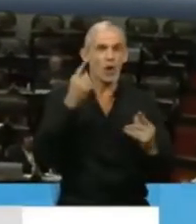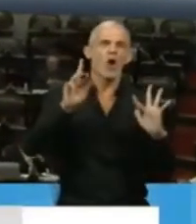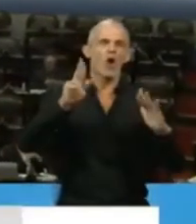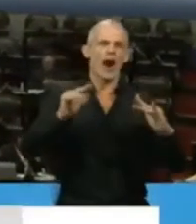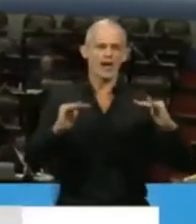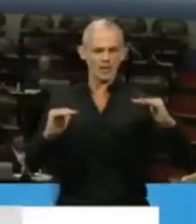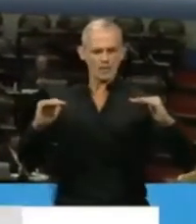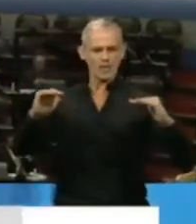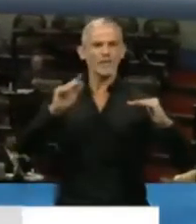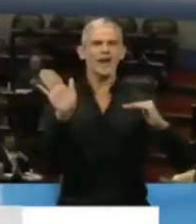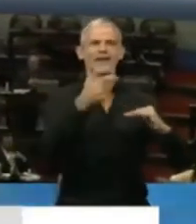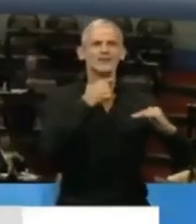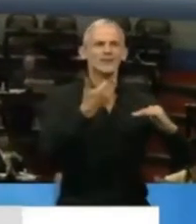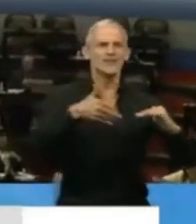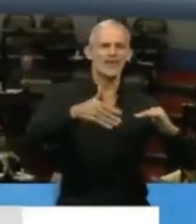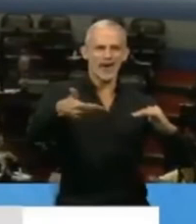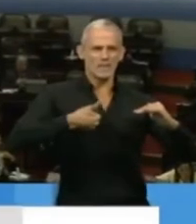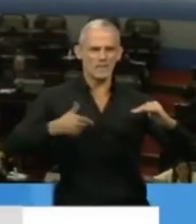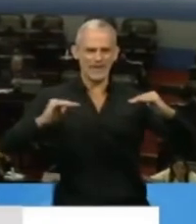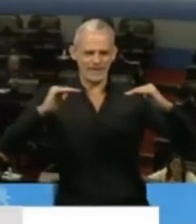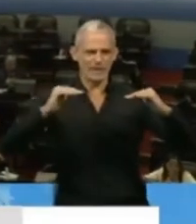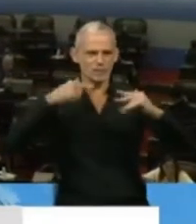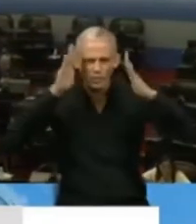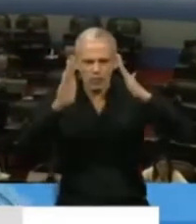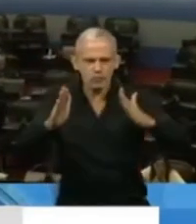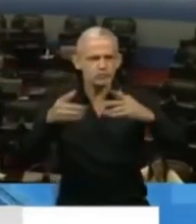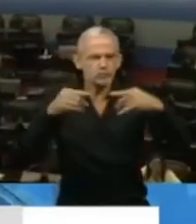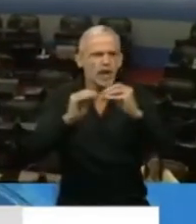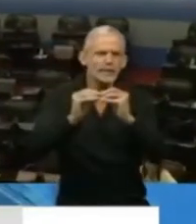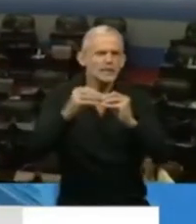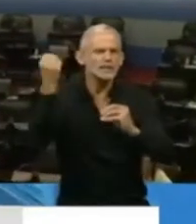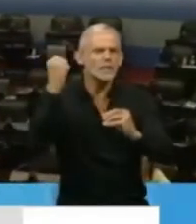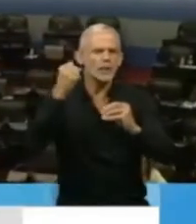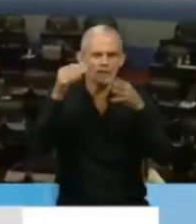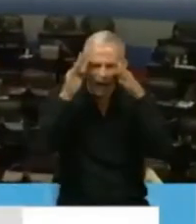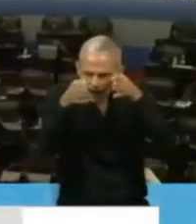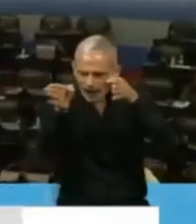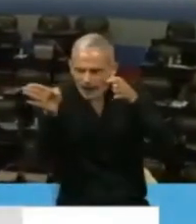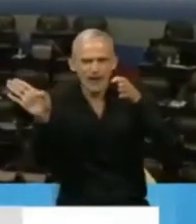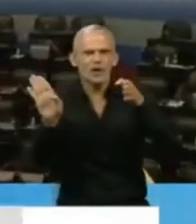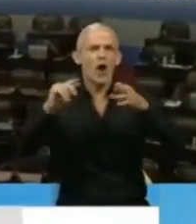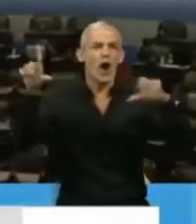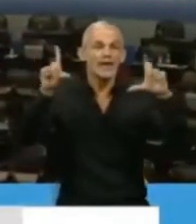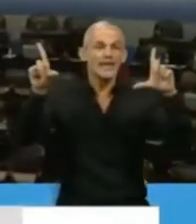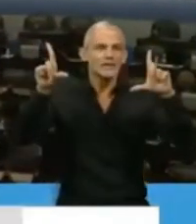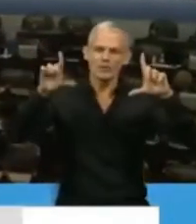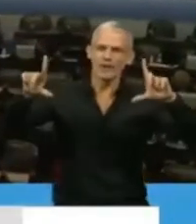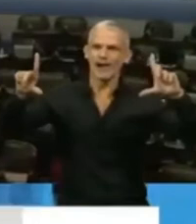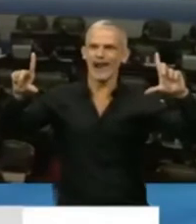las circunstancias. Que nos concentremos en los que nos tenemos que concentrar. Que no usemos las cámaras de televisión